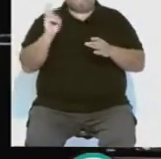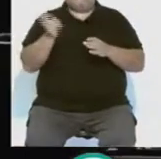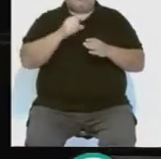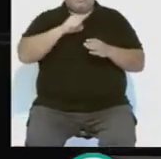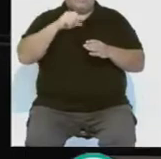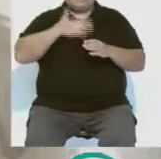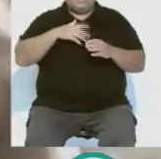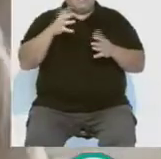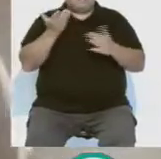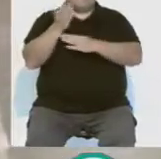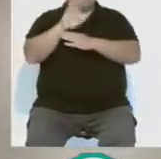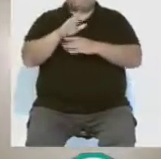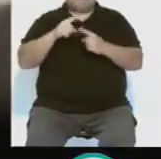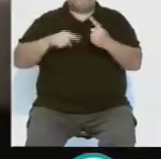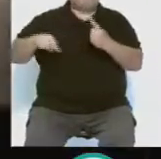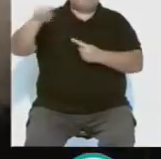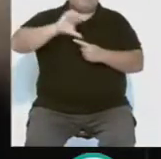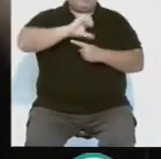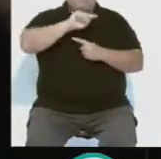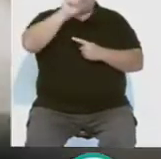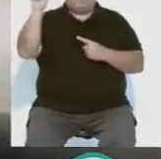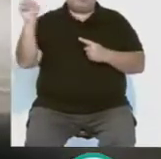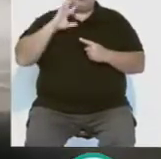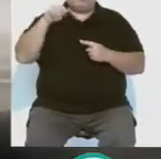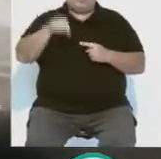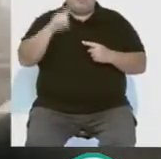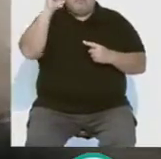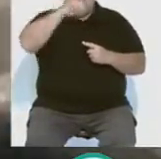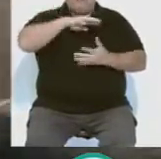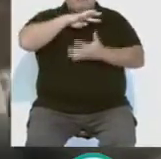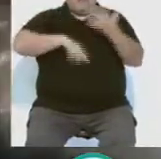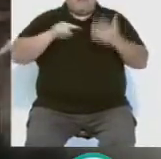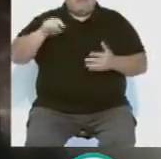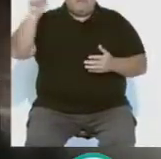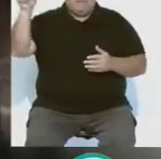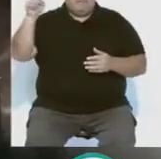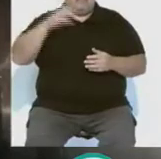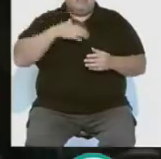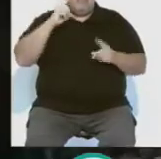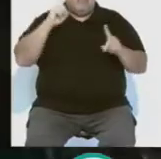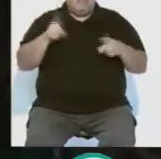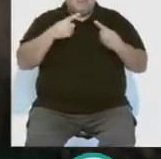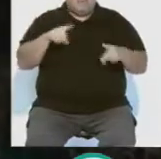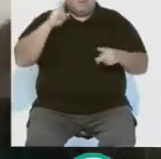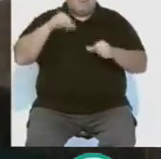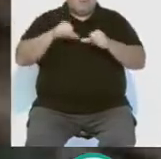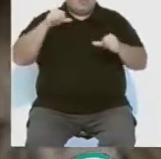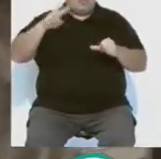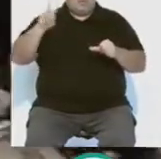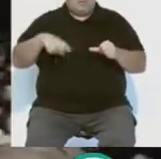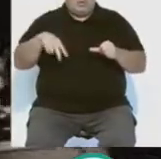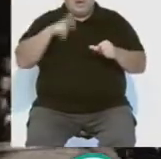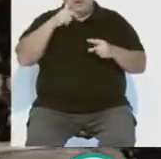y ya ha presentado gira en Europa con parada obligatoria en Madrid y Barcelona. Música roots, como no se ha escuchado nunca,